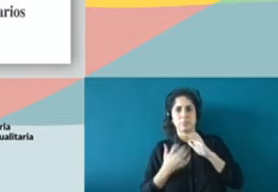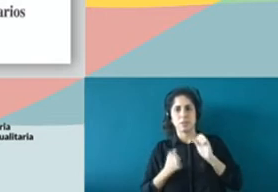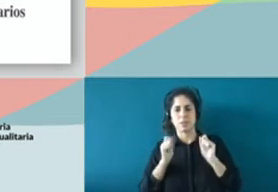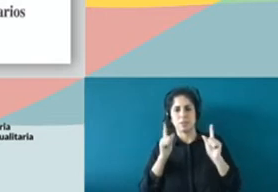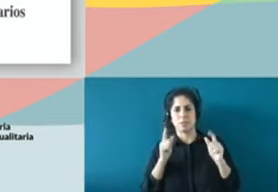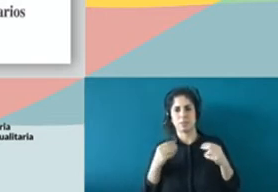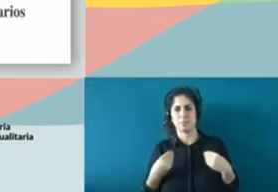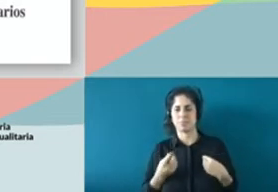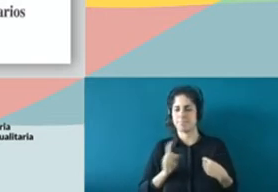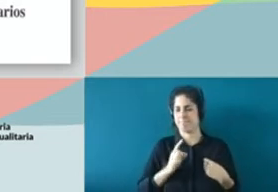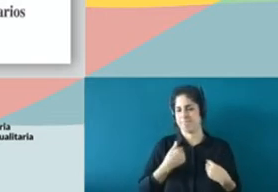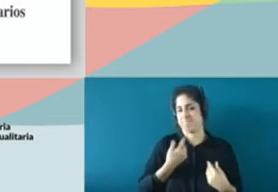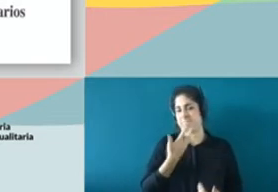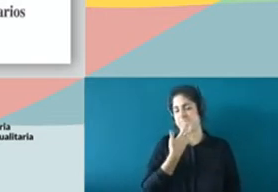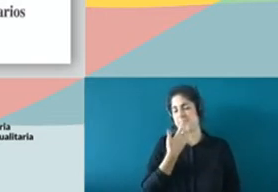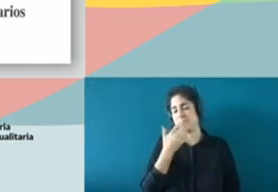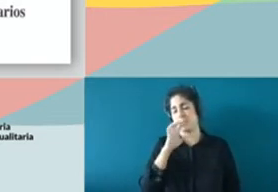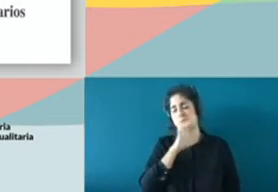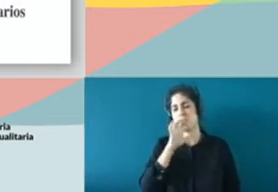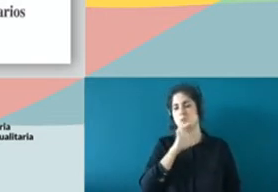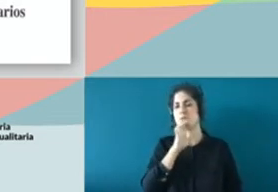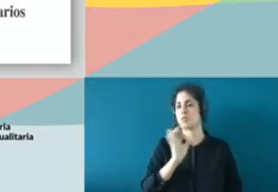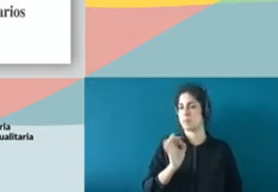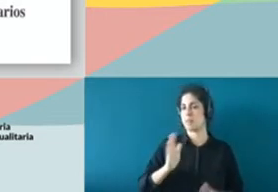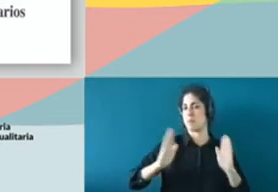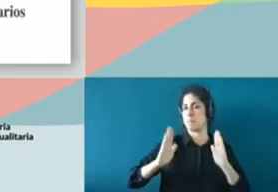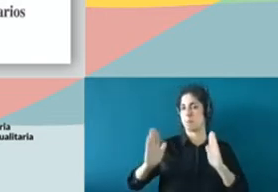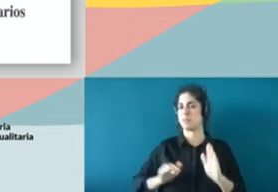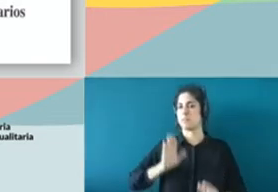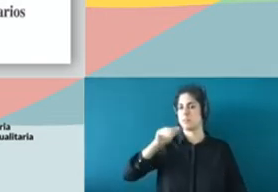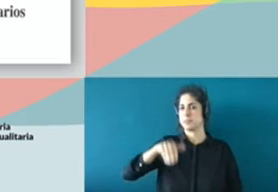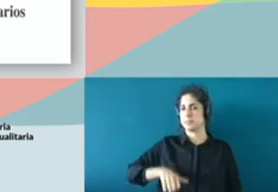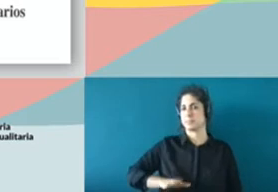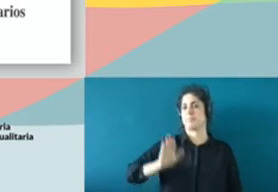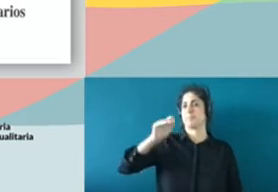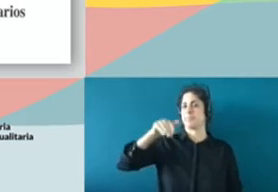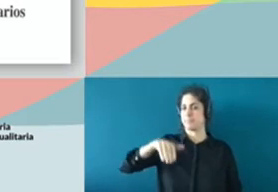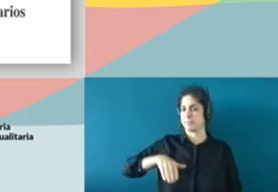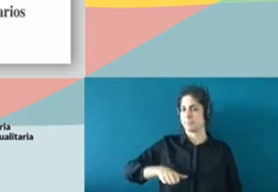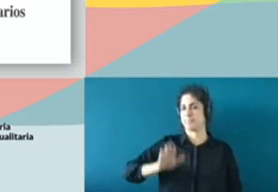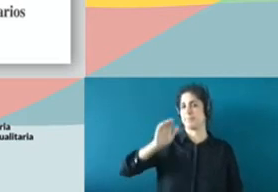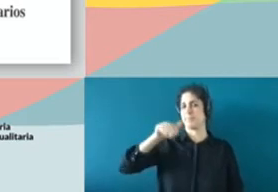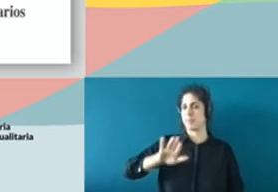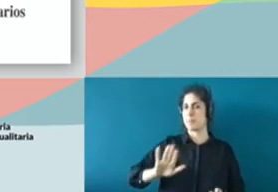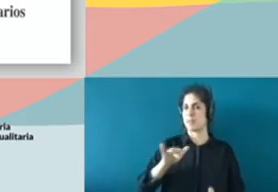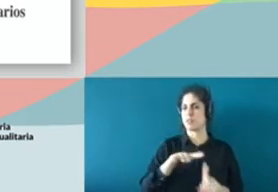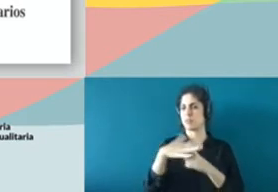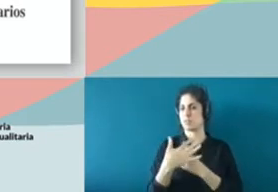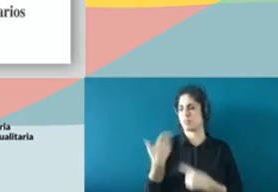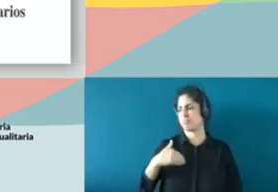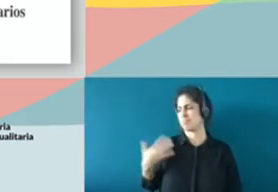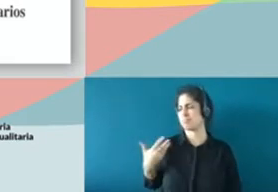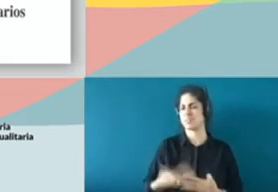llegadas, pero es algo que lleva ocurriendo desde hace casi 30 años.